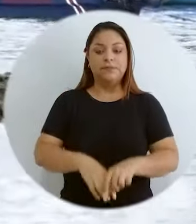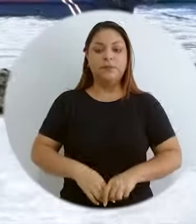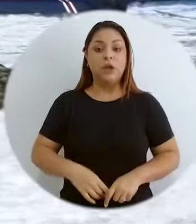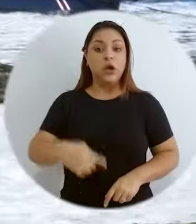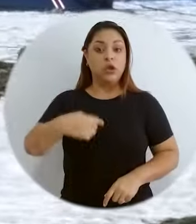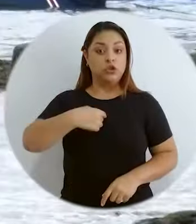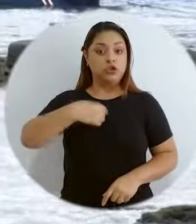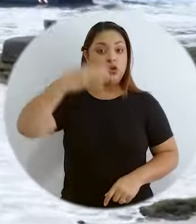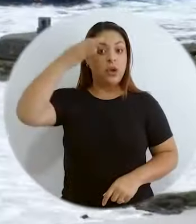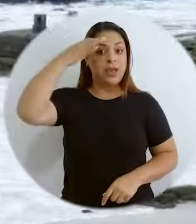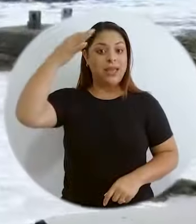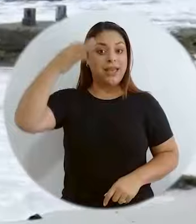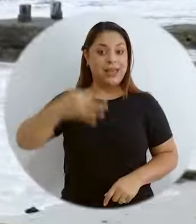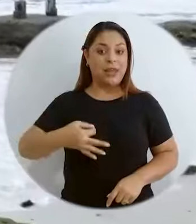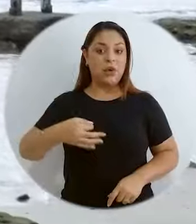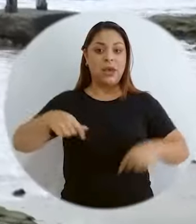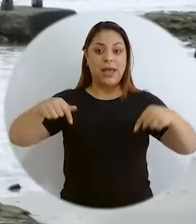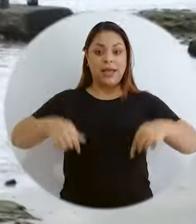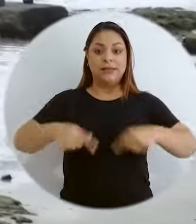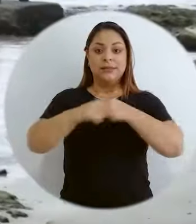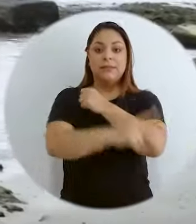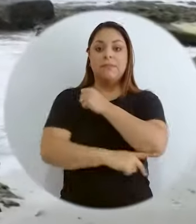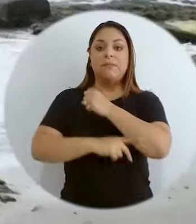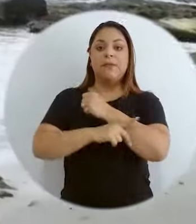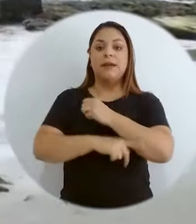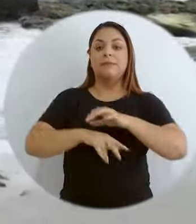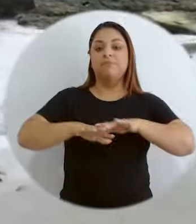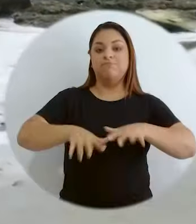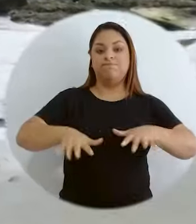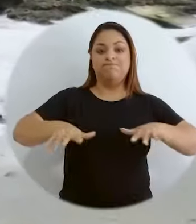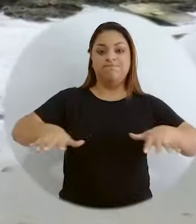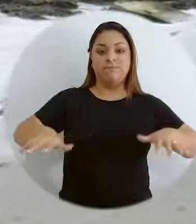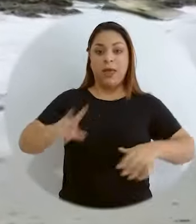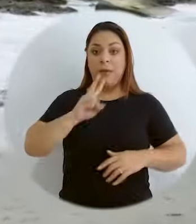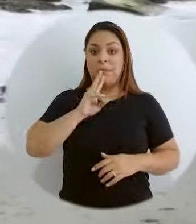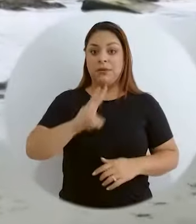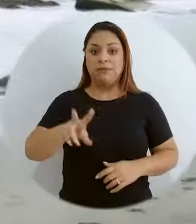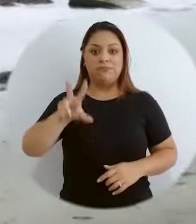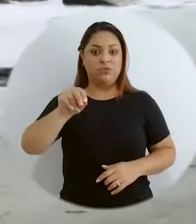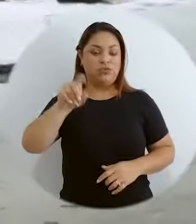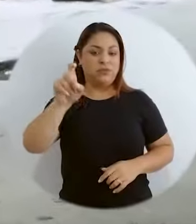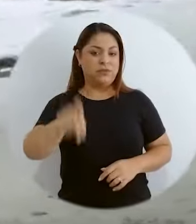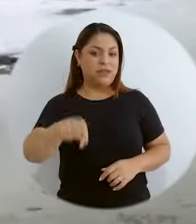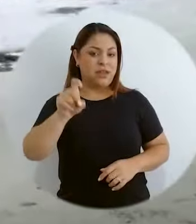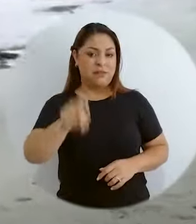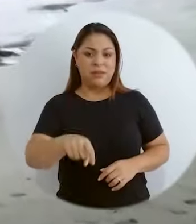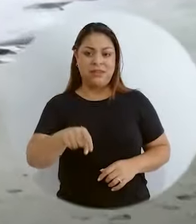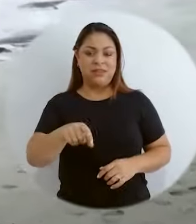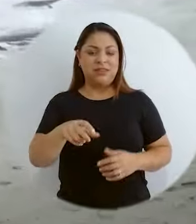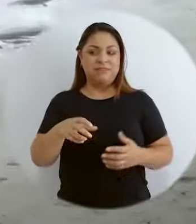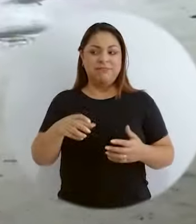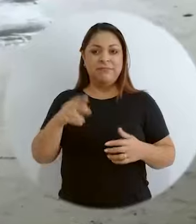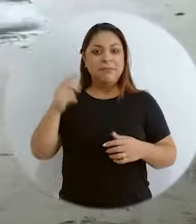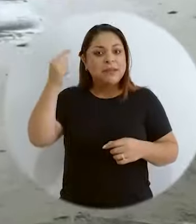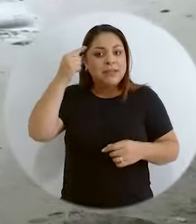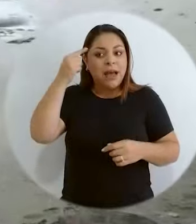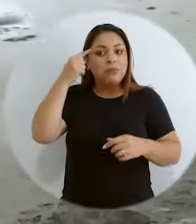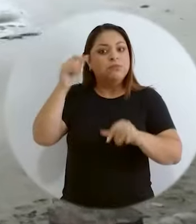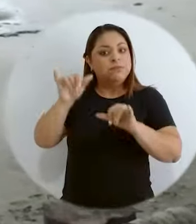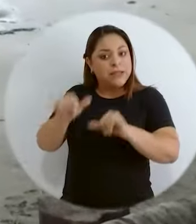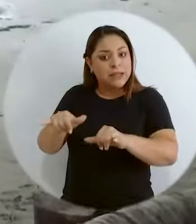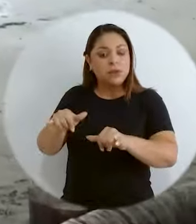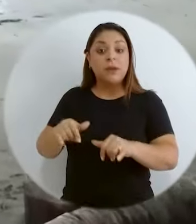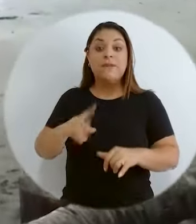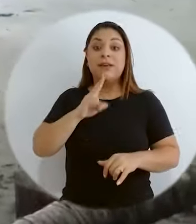Yo creo que, bueno, somos un país marino y no necesariamente lo vemos de esa forma, ¿verdad? Somos